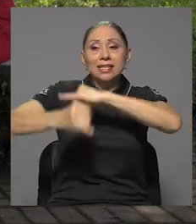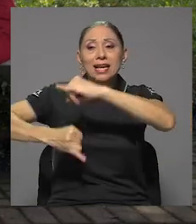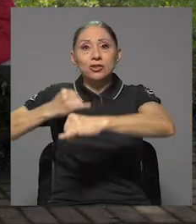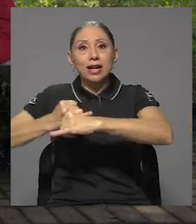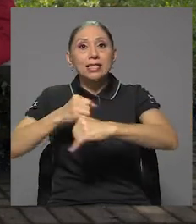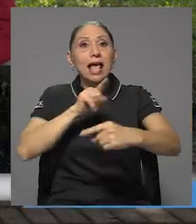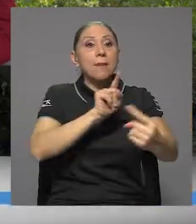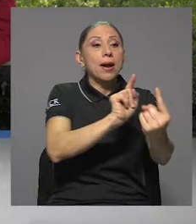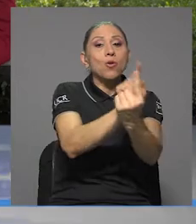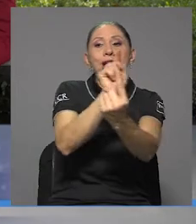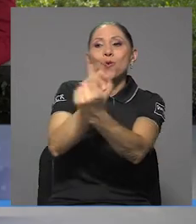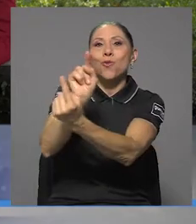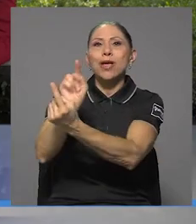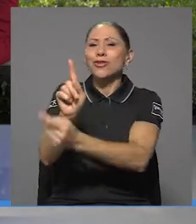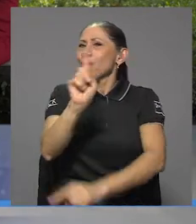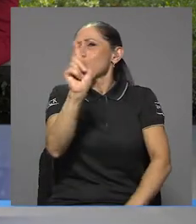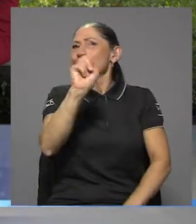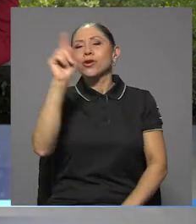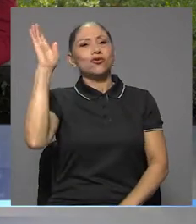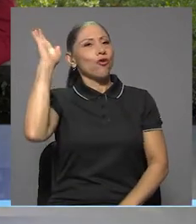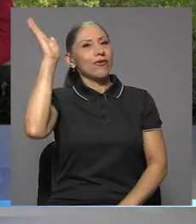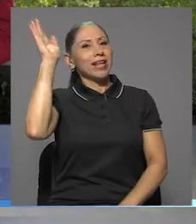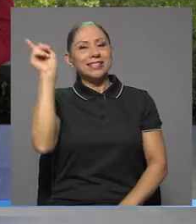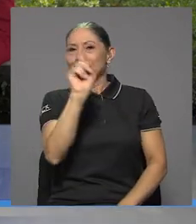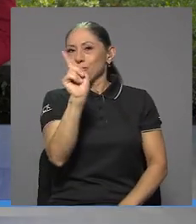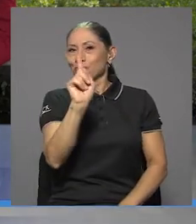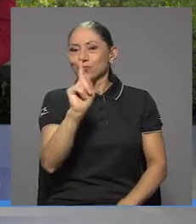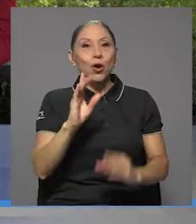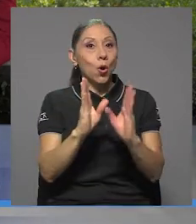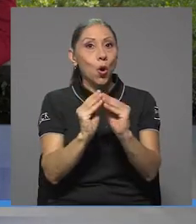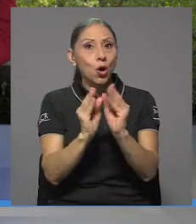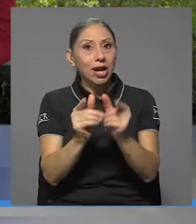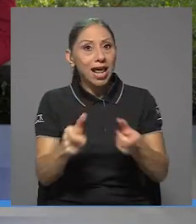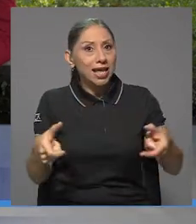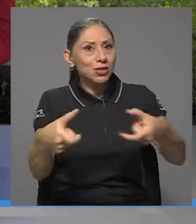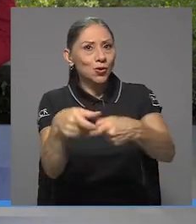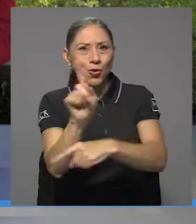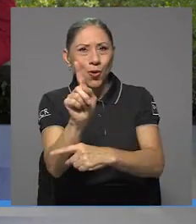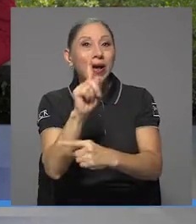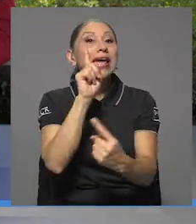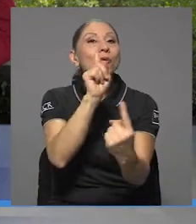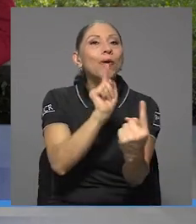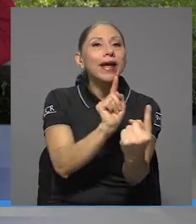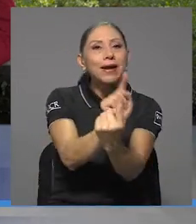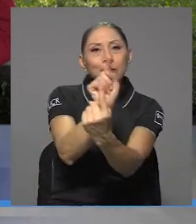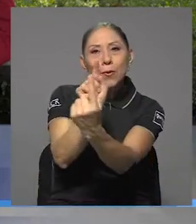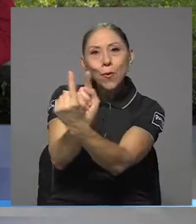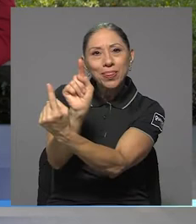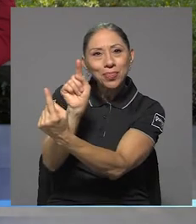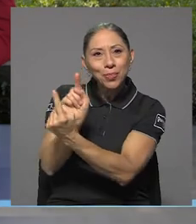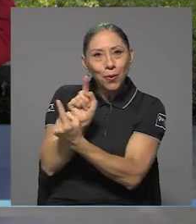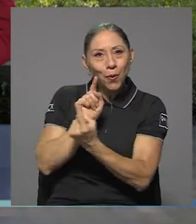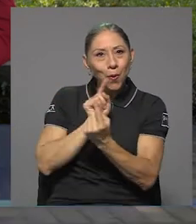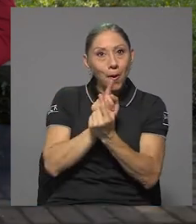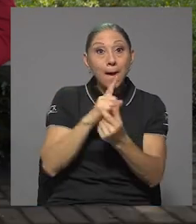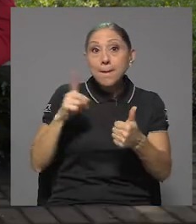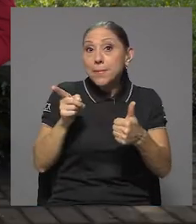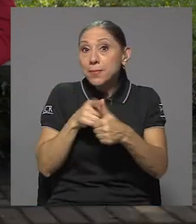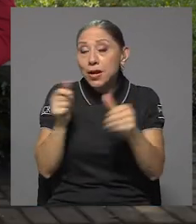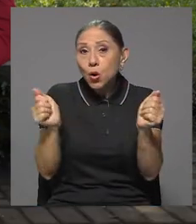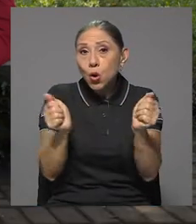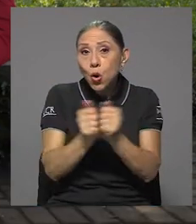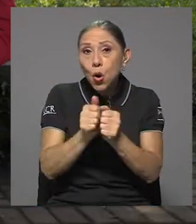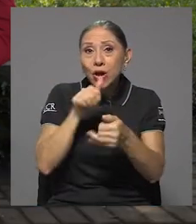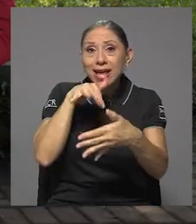encuentro. No es para una conferencia, no es para un congreso, sino para un encuentro. En una primera instancia con estudiantes de